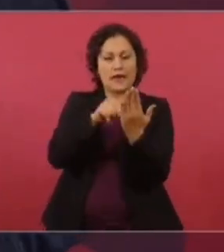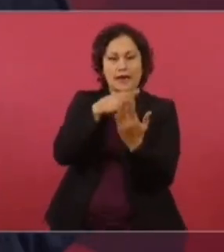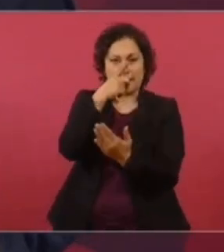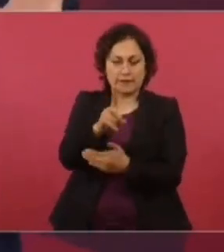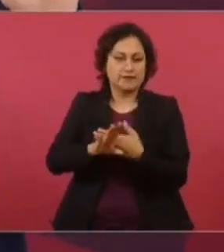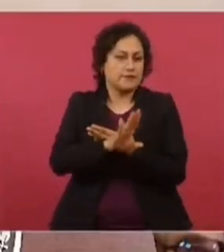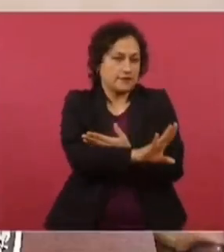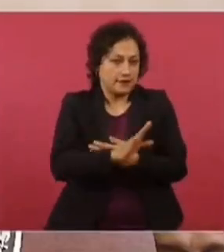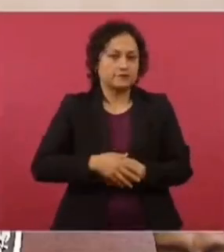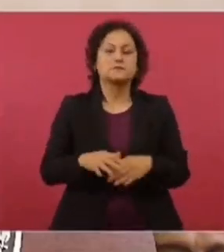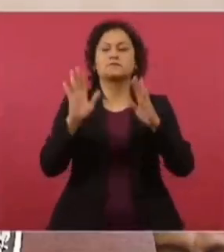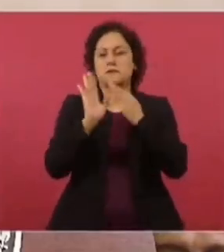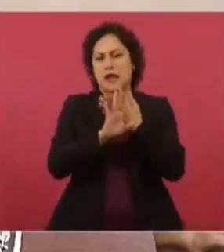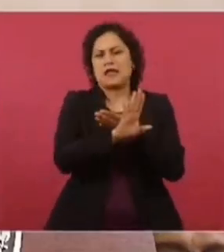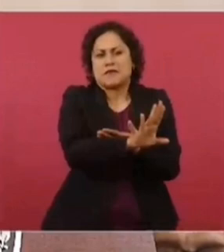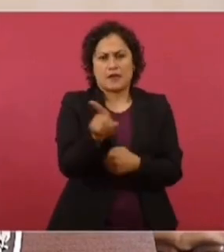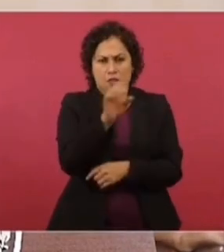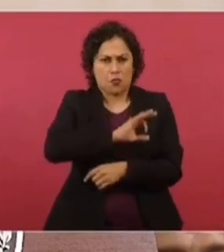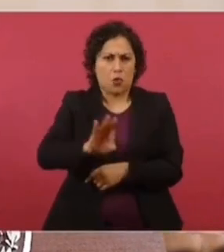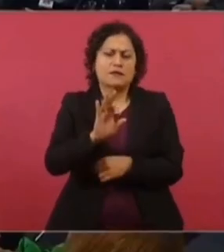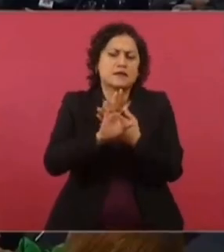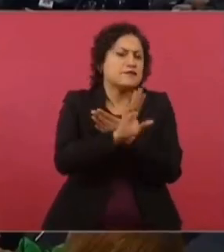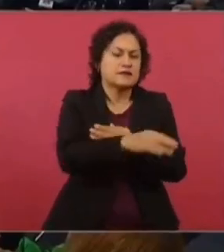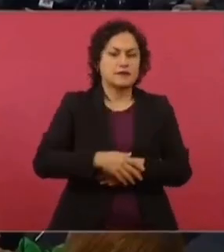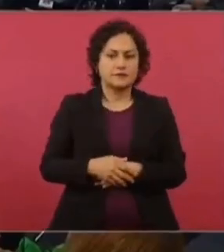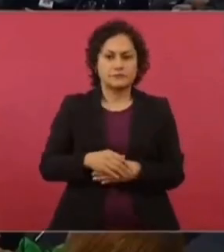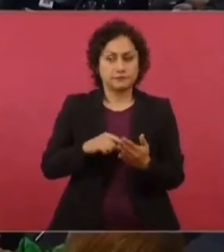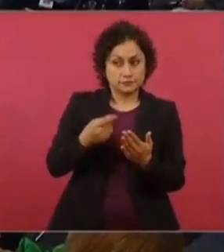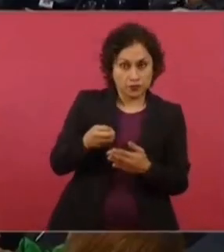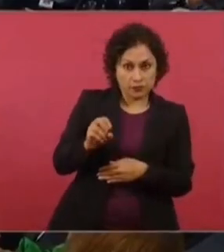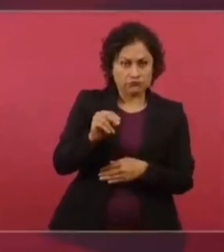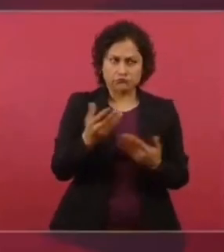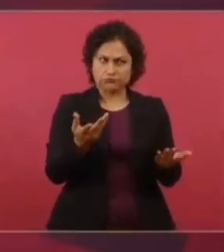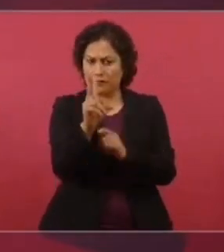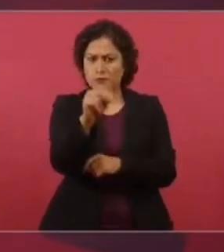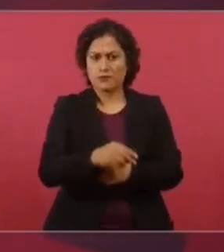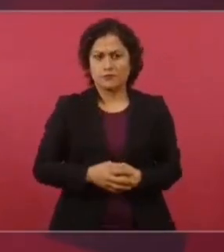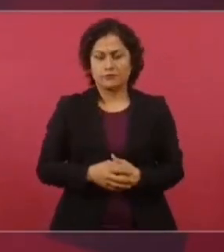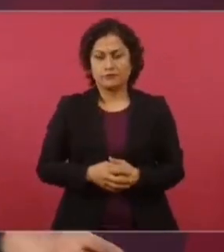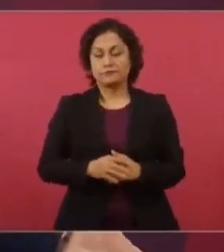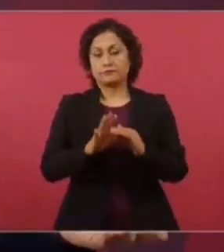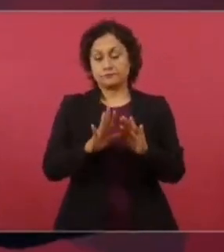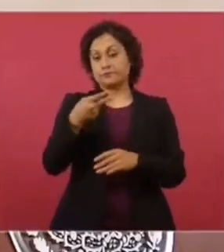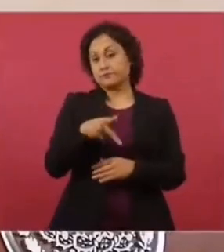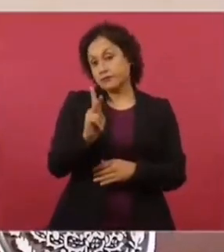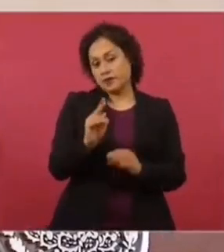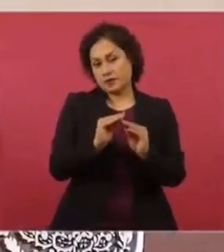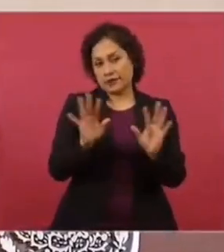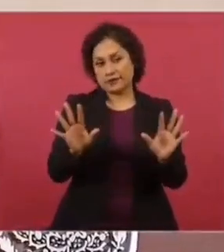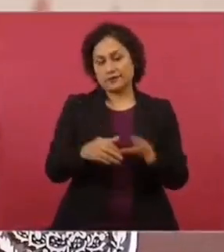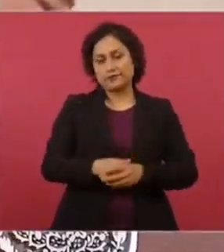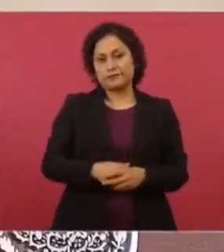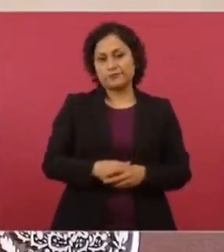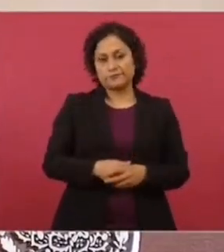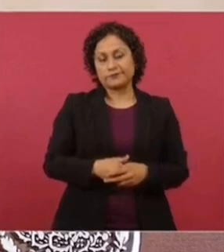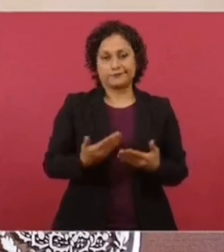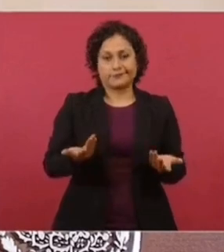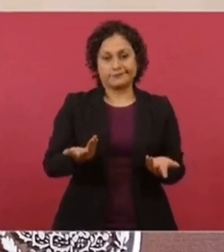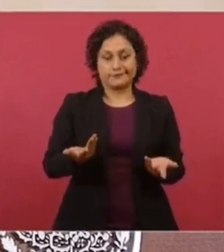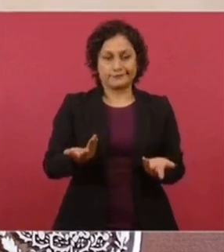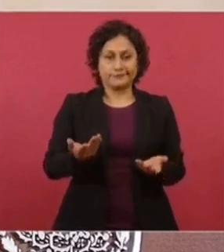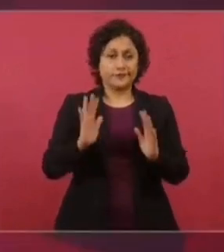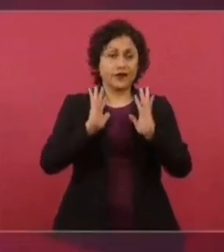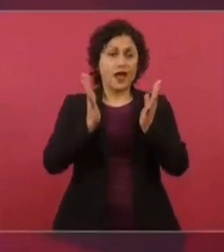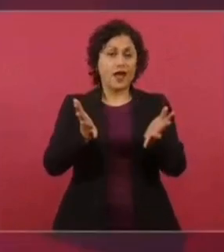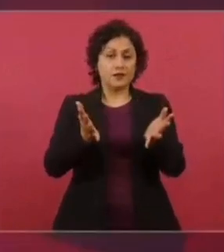Le evitarán, le evitarán, Si puedes. O sea, no es obligatorio. No, porque no es prohibir. Sin embargo, está más que